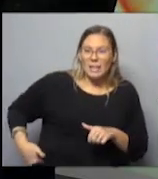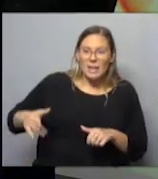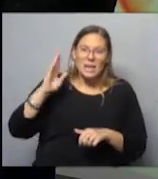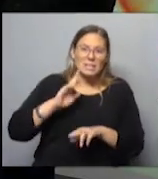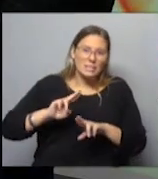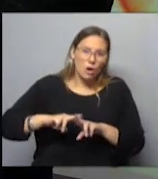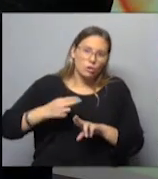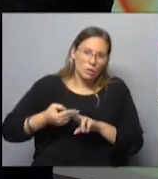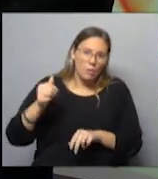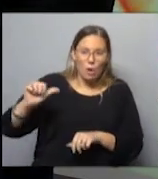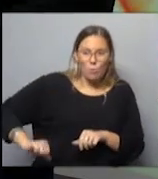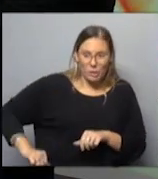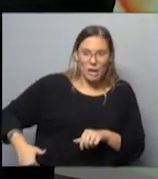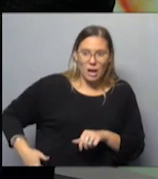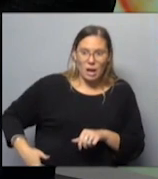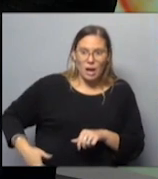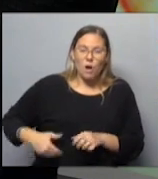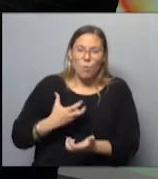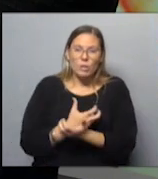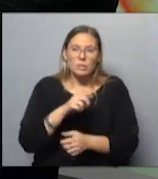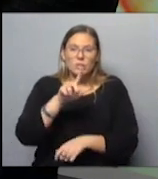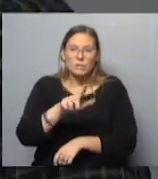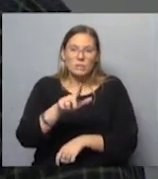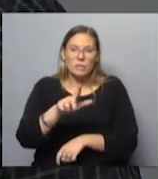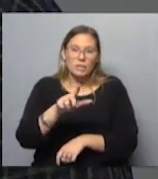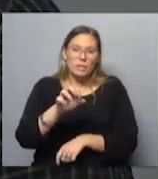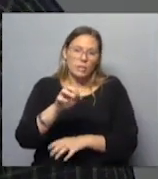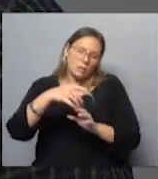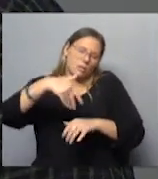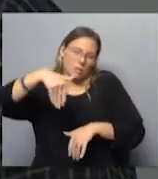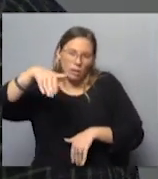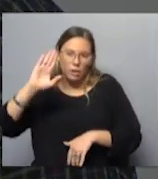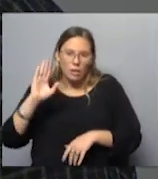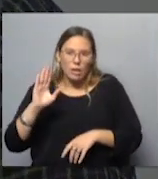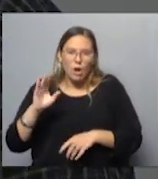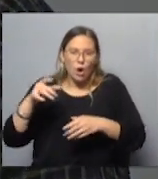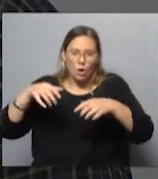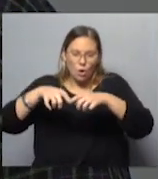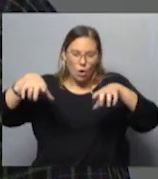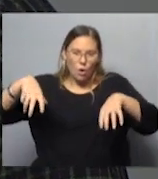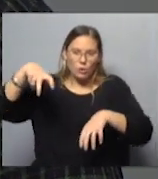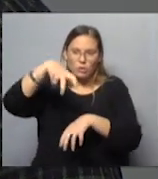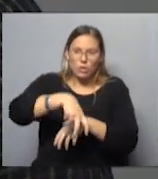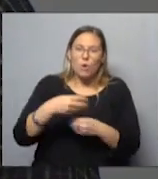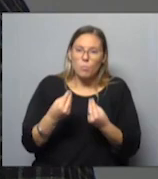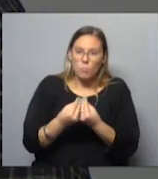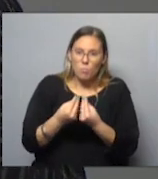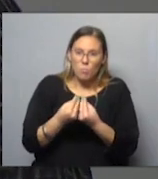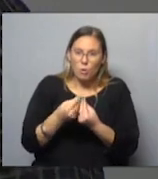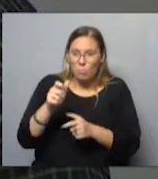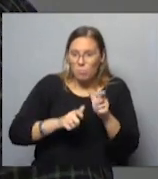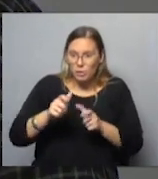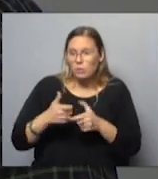operar de nuevo de la cadera, y él, con sus 70 y pico largos, carga los contenedores él, con un montón de